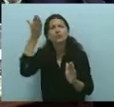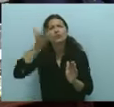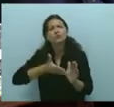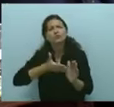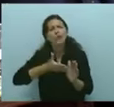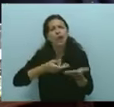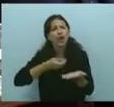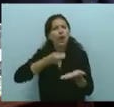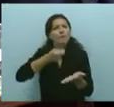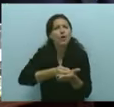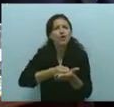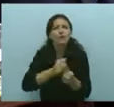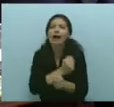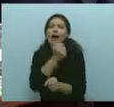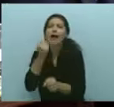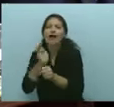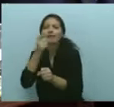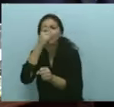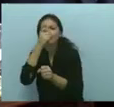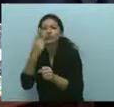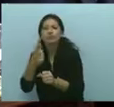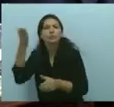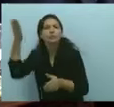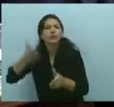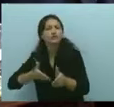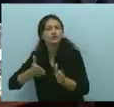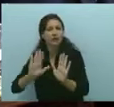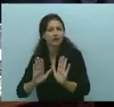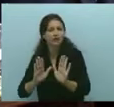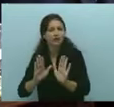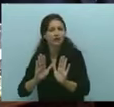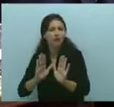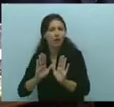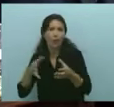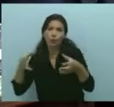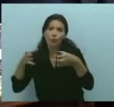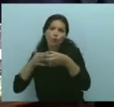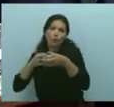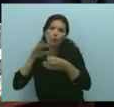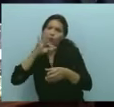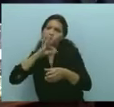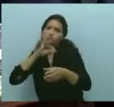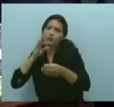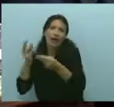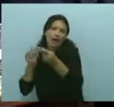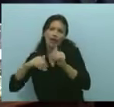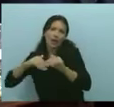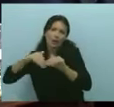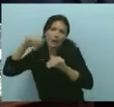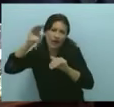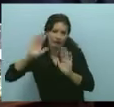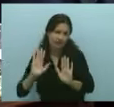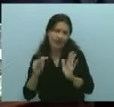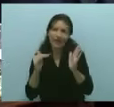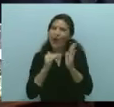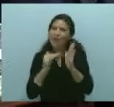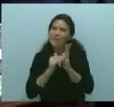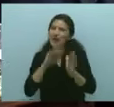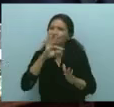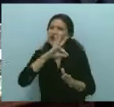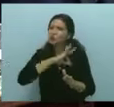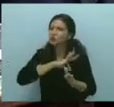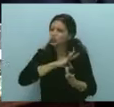aporte actual hasta el 21% en las categorías más altas. De nuevo, más aportan quienes más ganan.